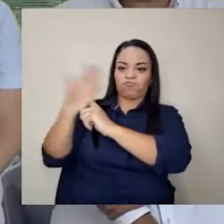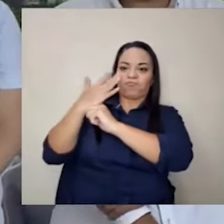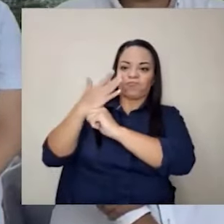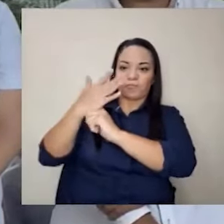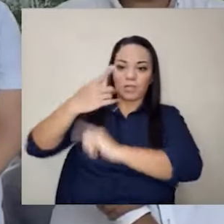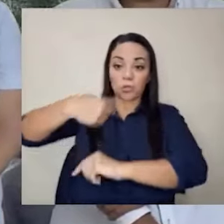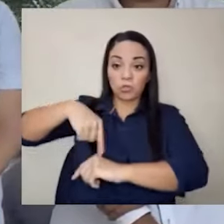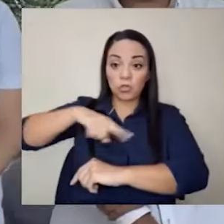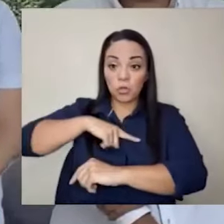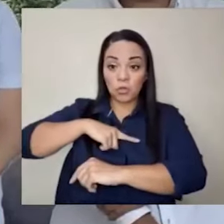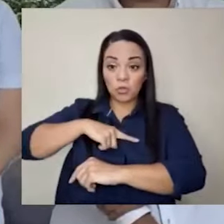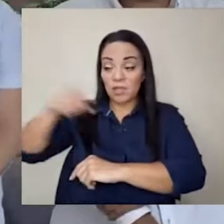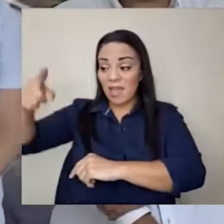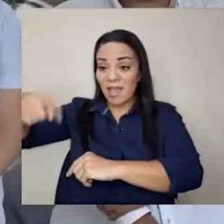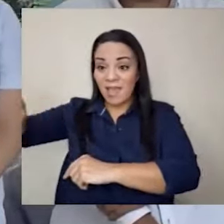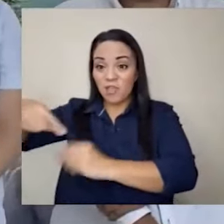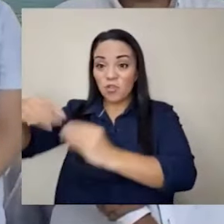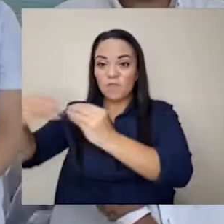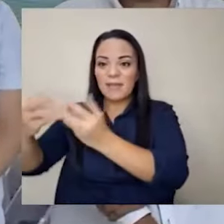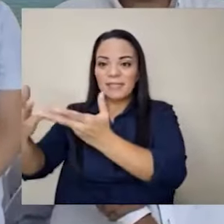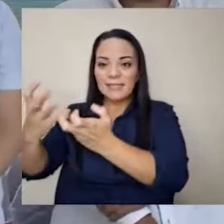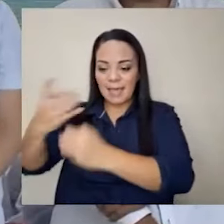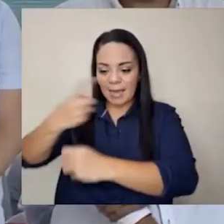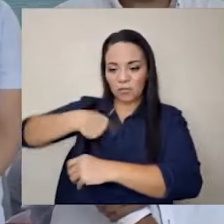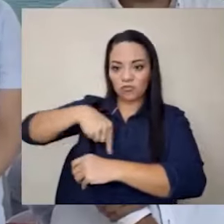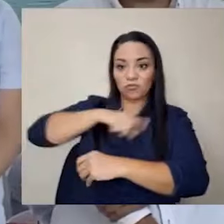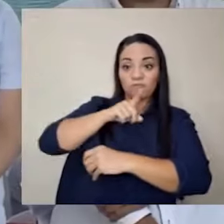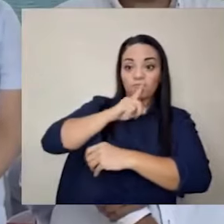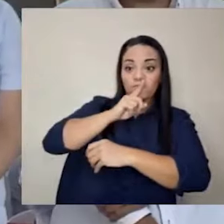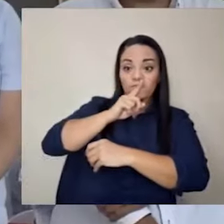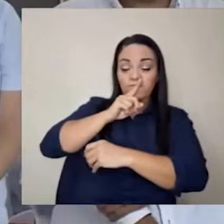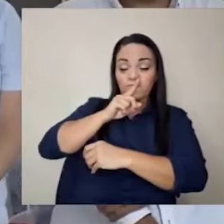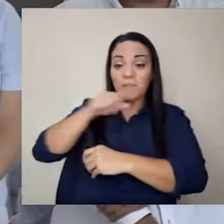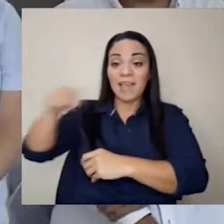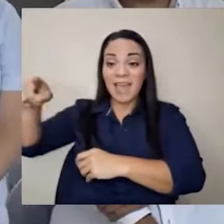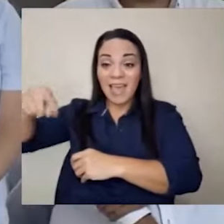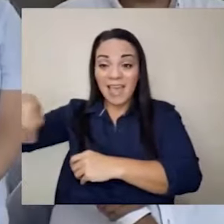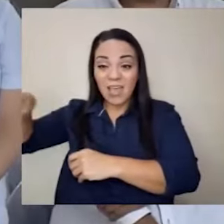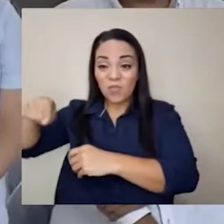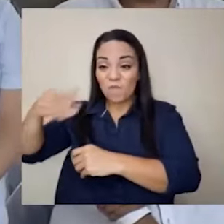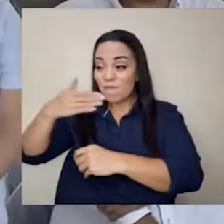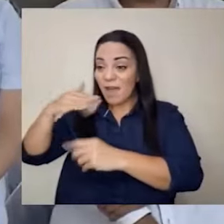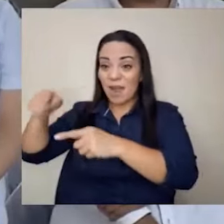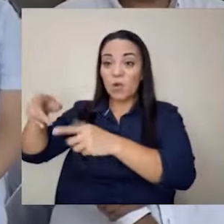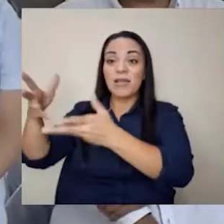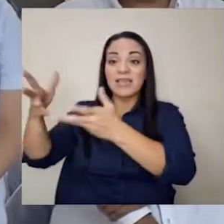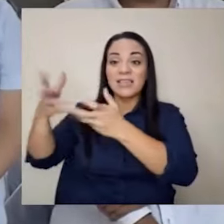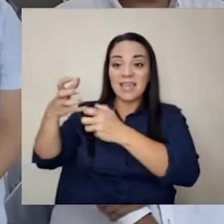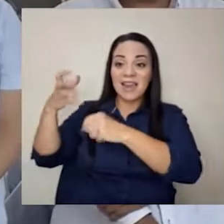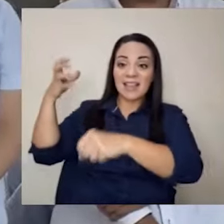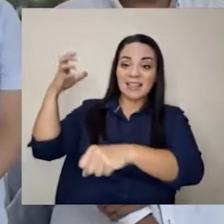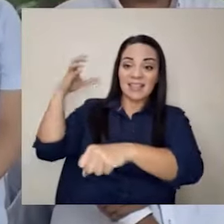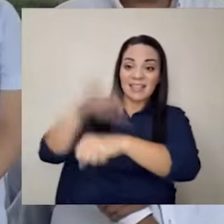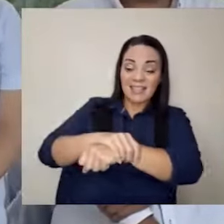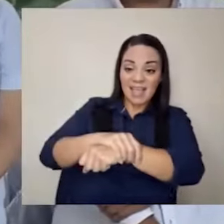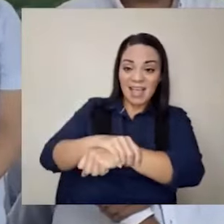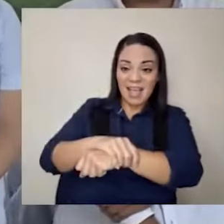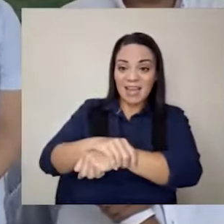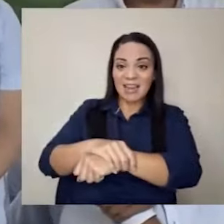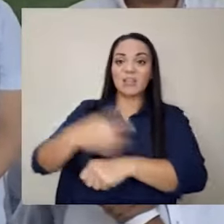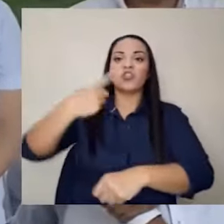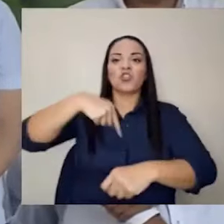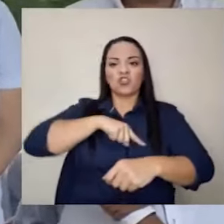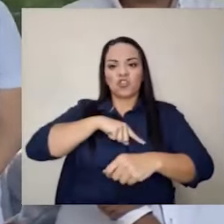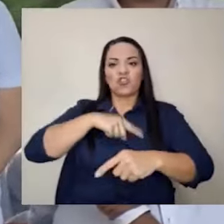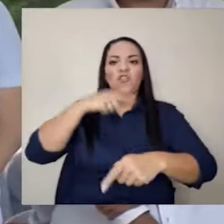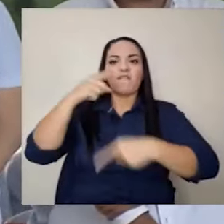manos quieran silenciar, es que entre manos quieran detener, vamos a